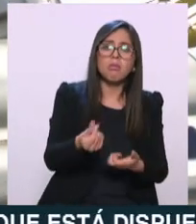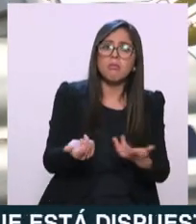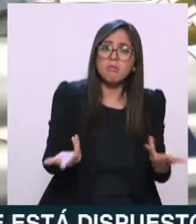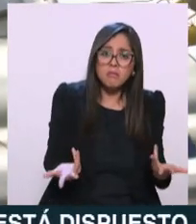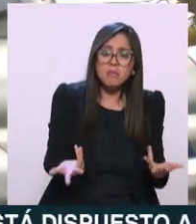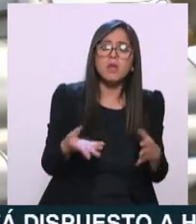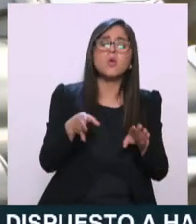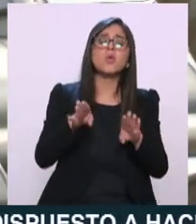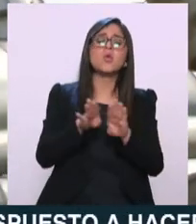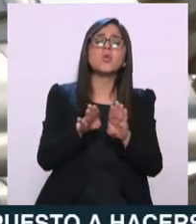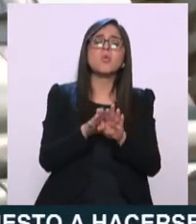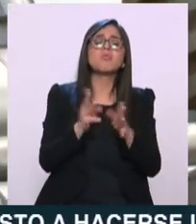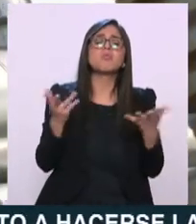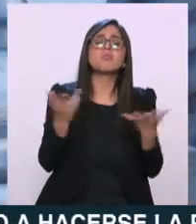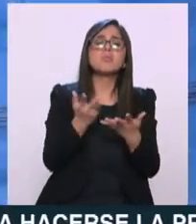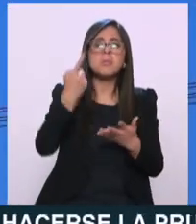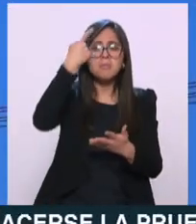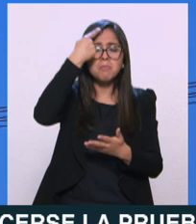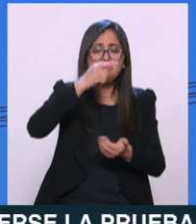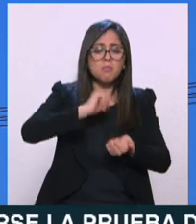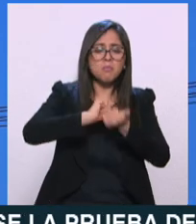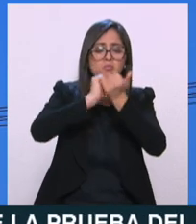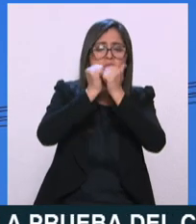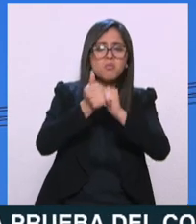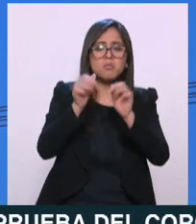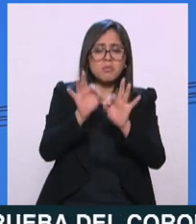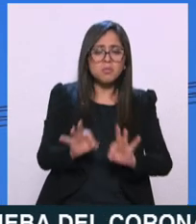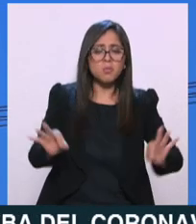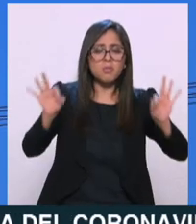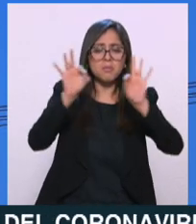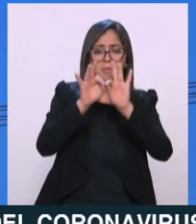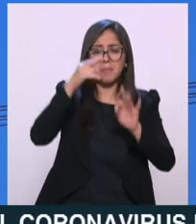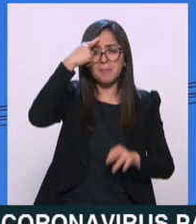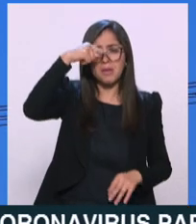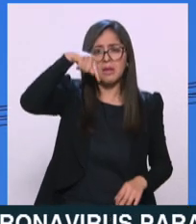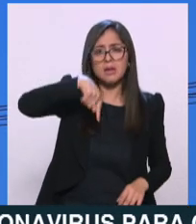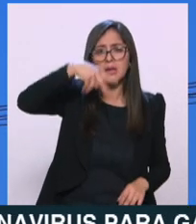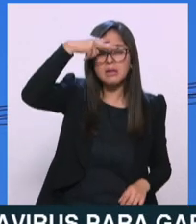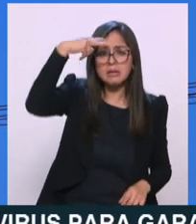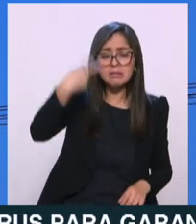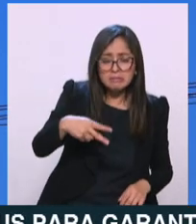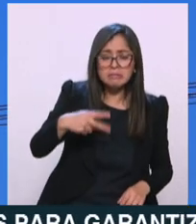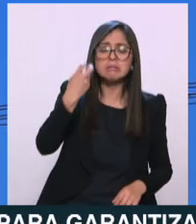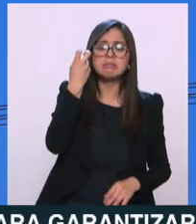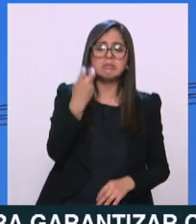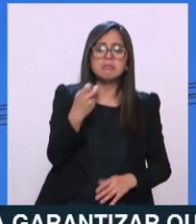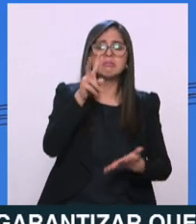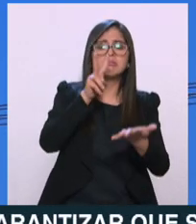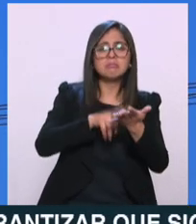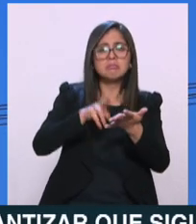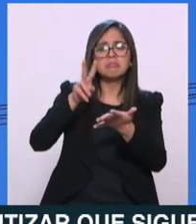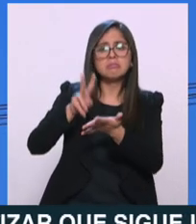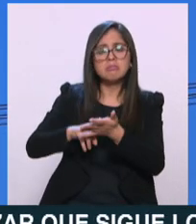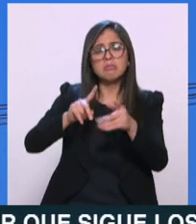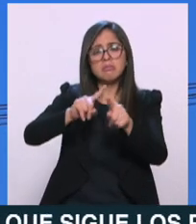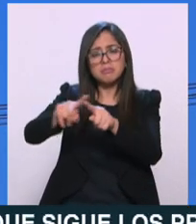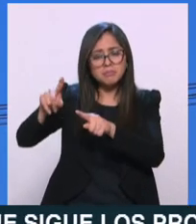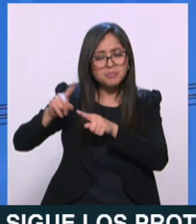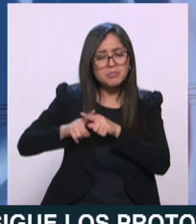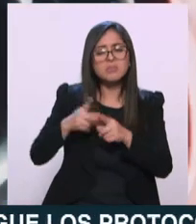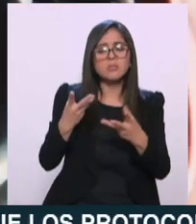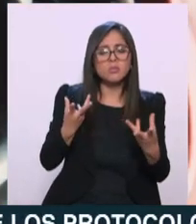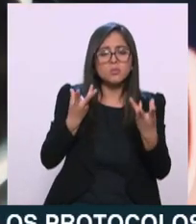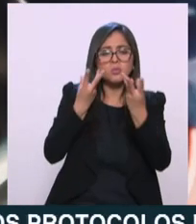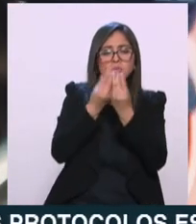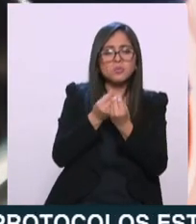retroalimentación positiva ahora virtuosa para el país y le metemos más valor a todas estas cadenas y redes de